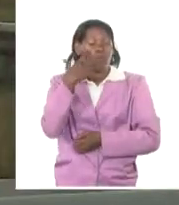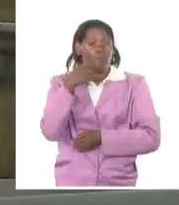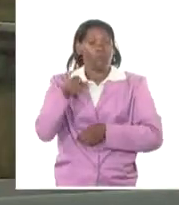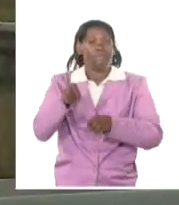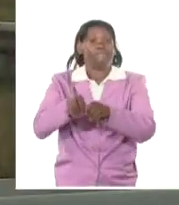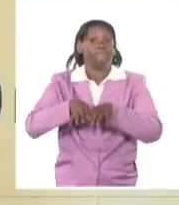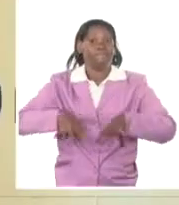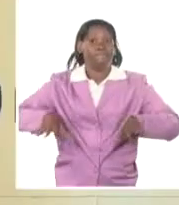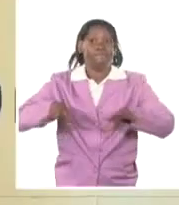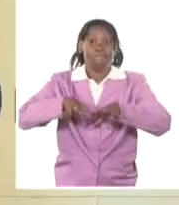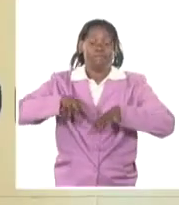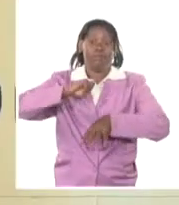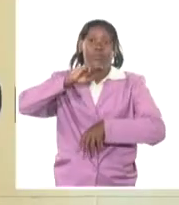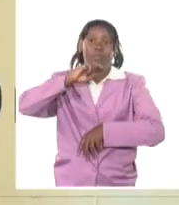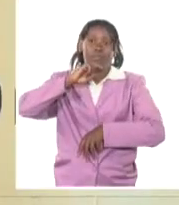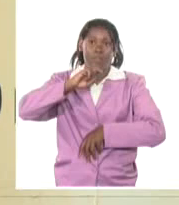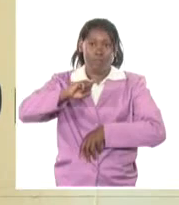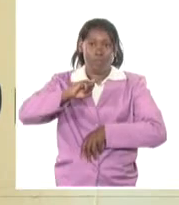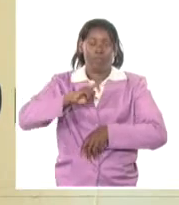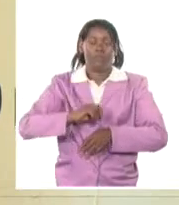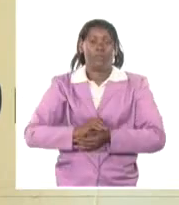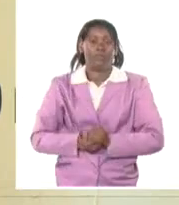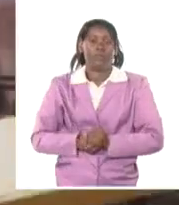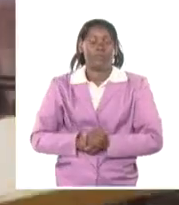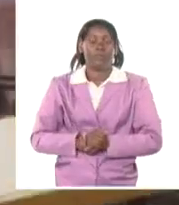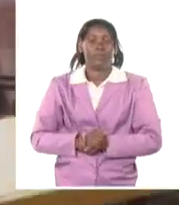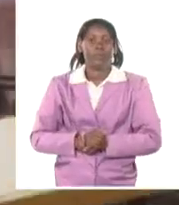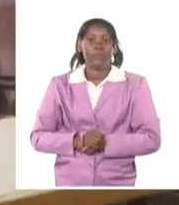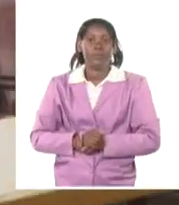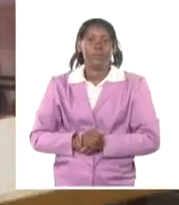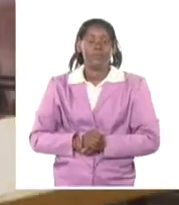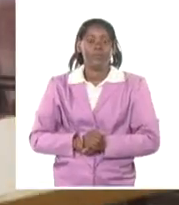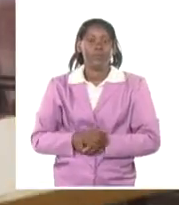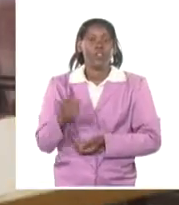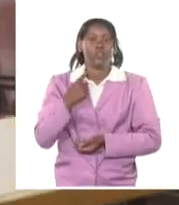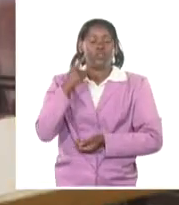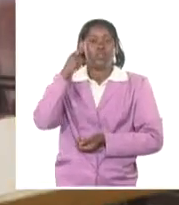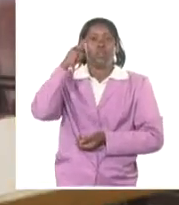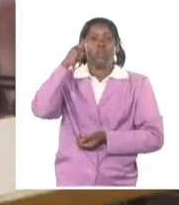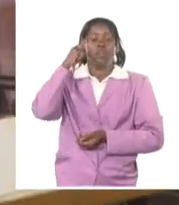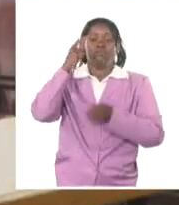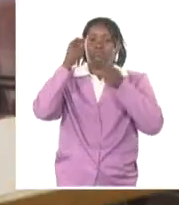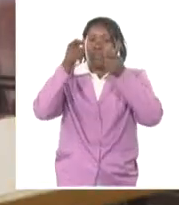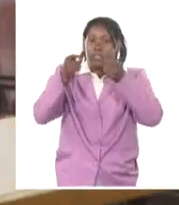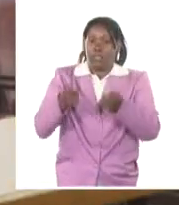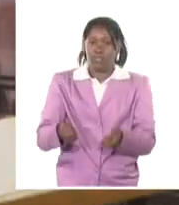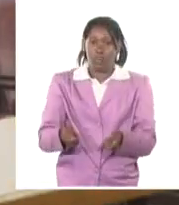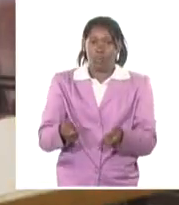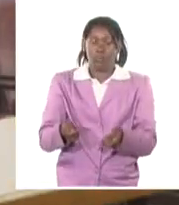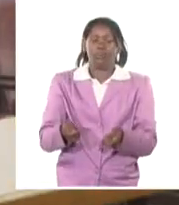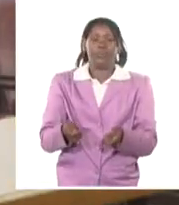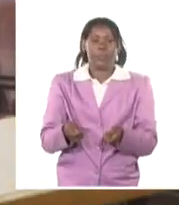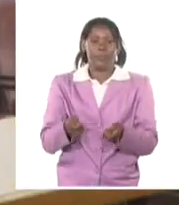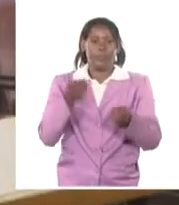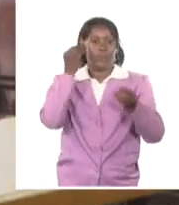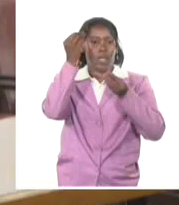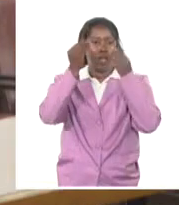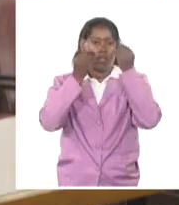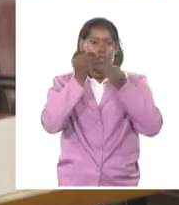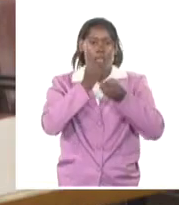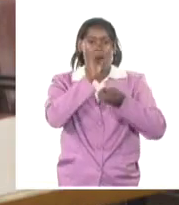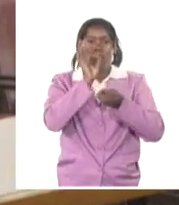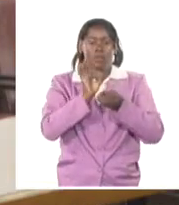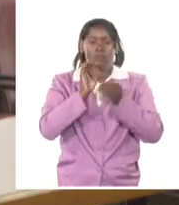bajas disponibilidades de gasolina. Se tomó una decisión correcta de